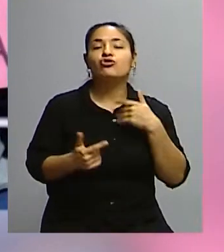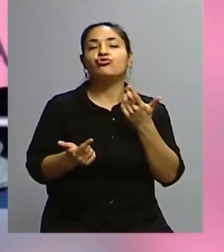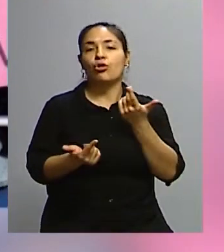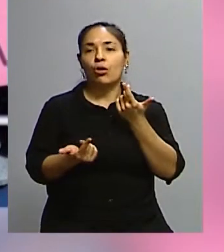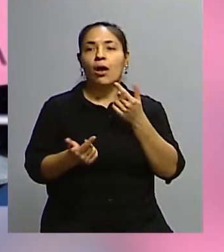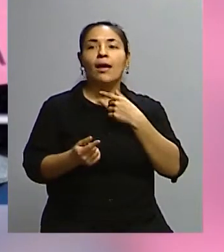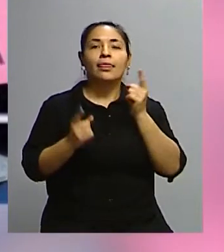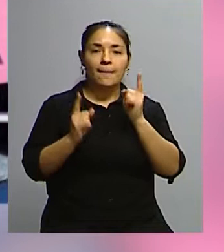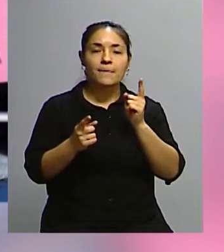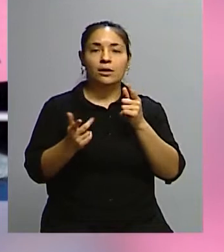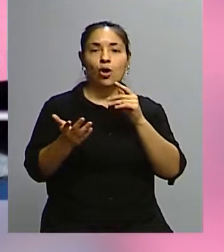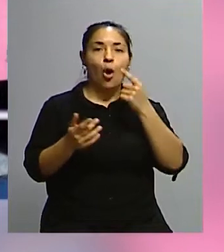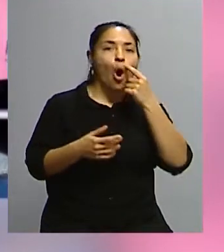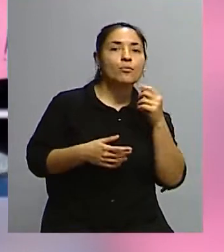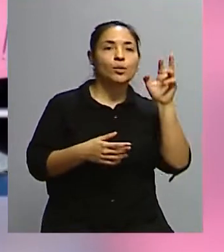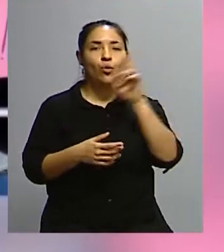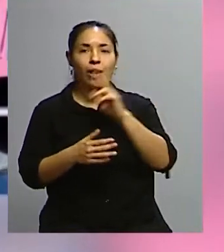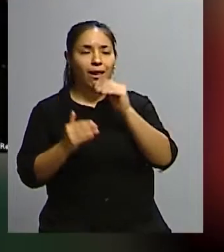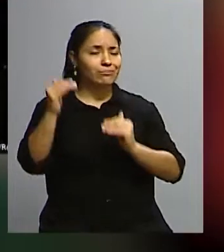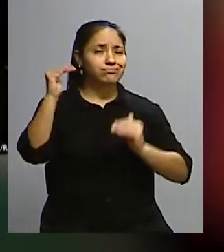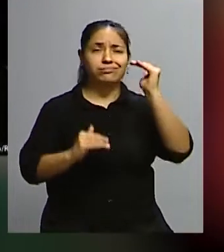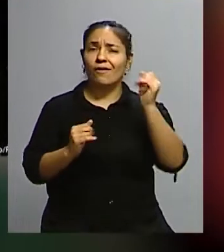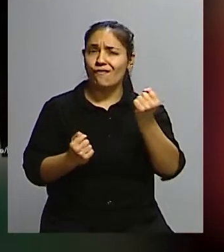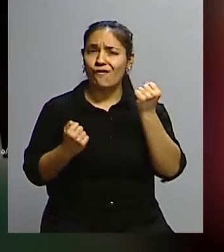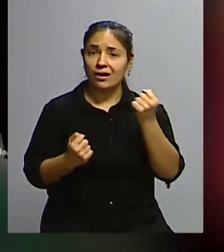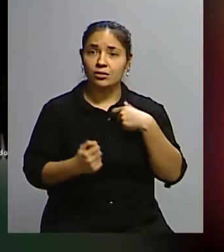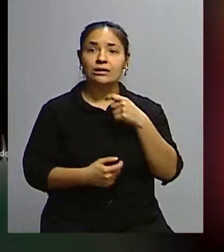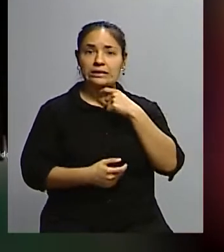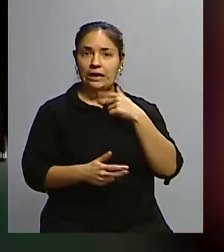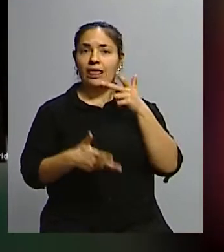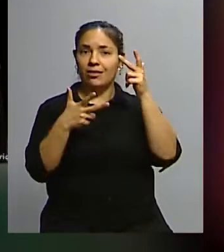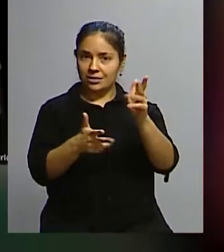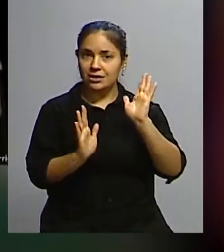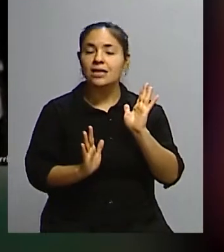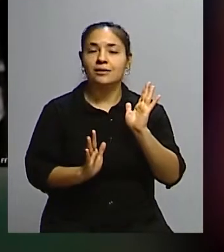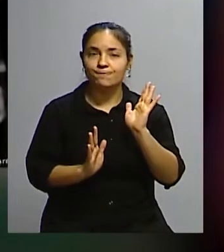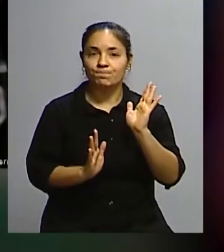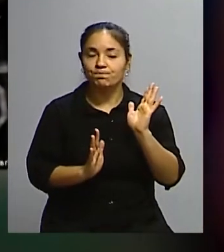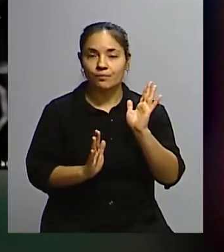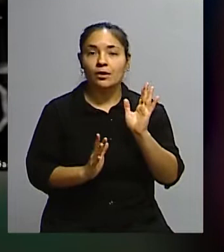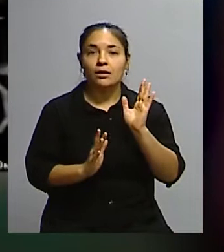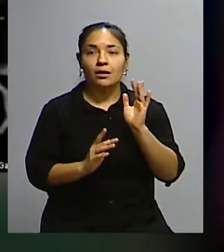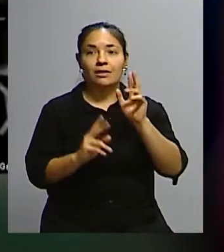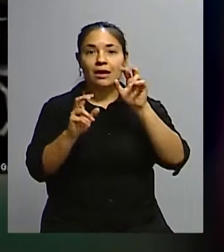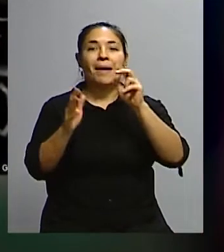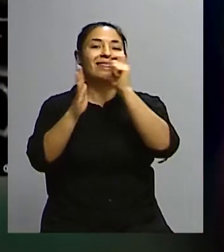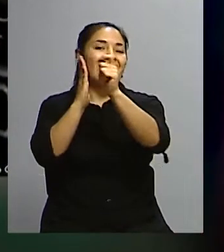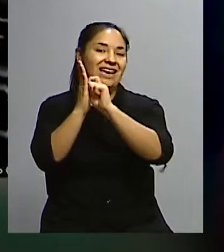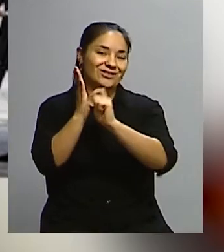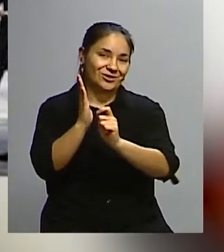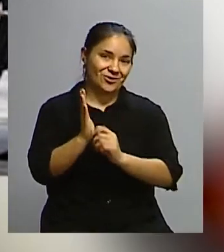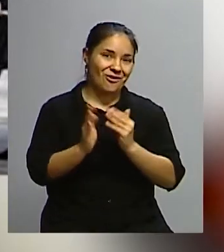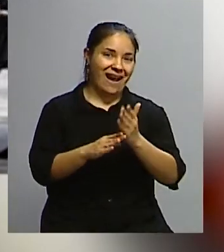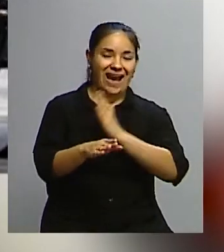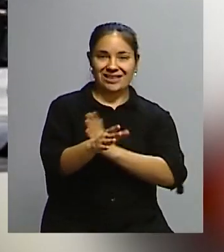posición de los hombres y las mujeres. Yo quiero decir también un poquito eso antes de referirme quizás al propio texto que